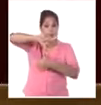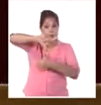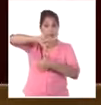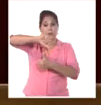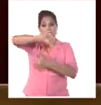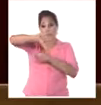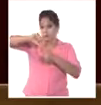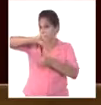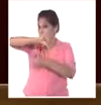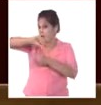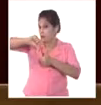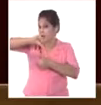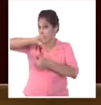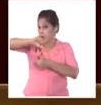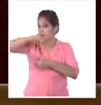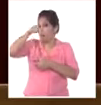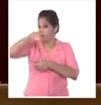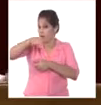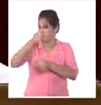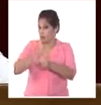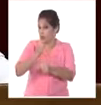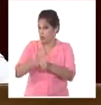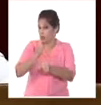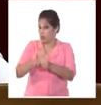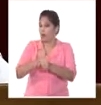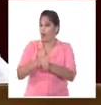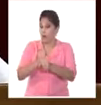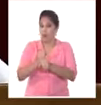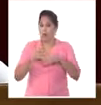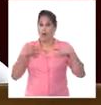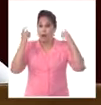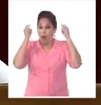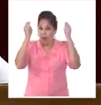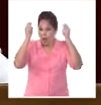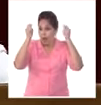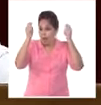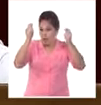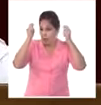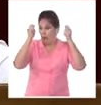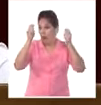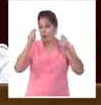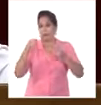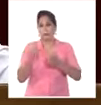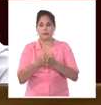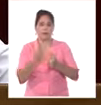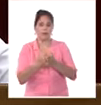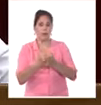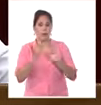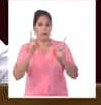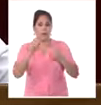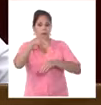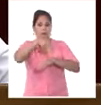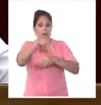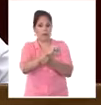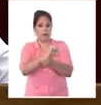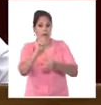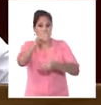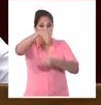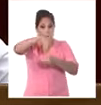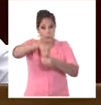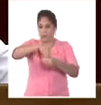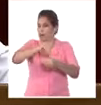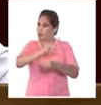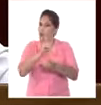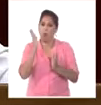Caribe en ellos los trabajadores salen masivas manifestaciones a enfrentar las políticas neoliberales que no le